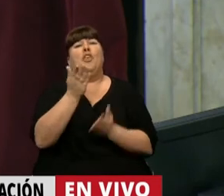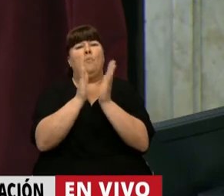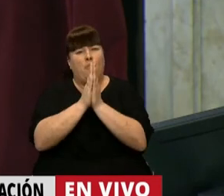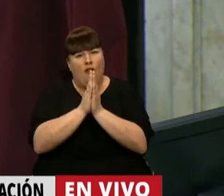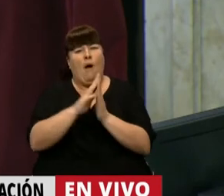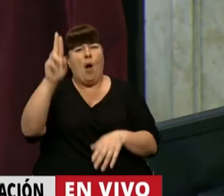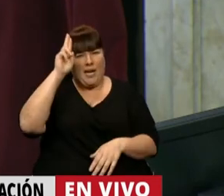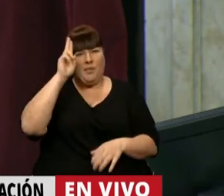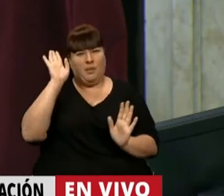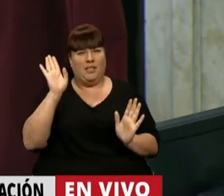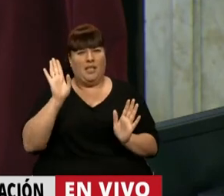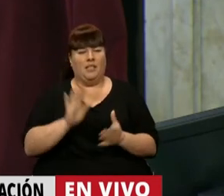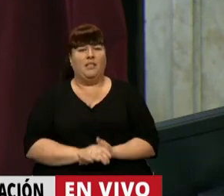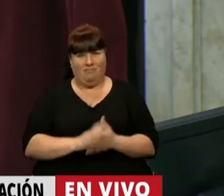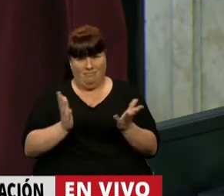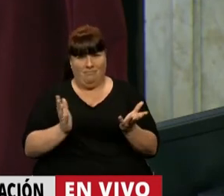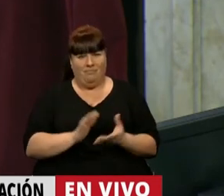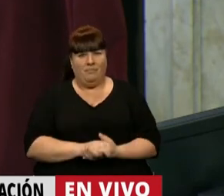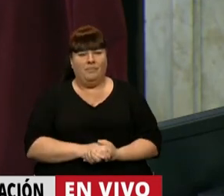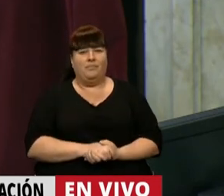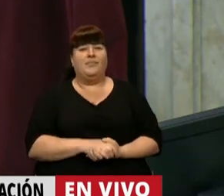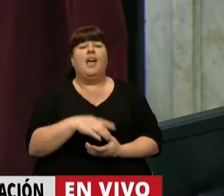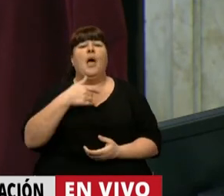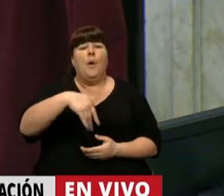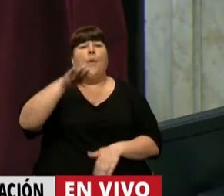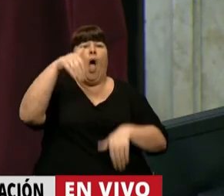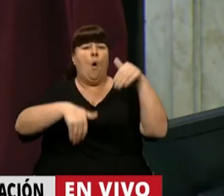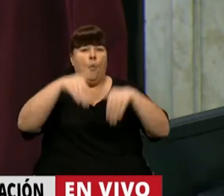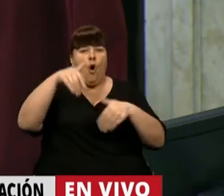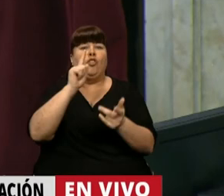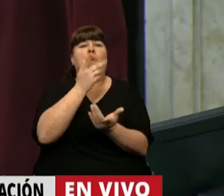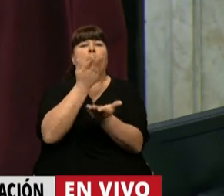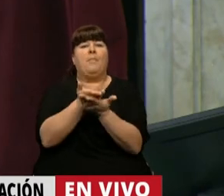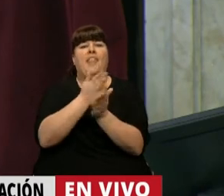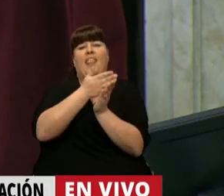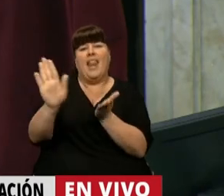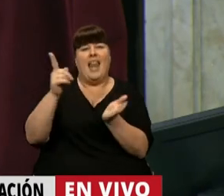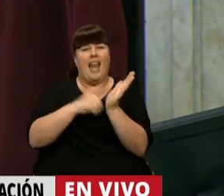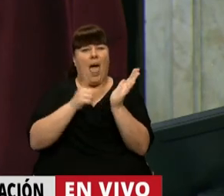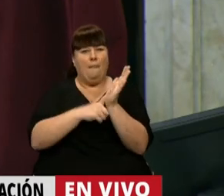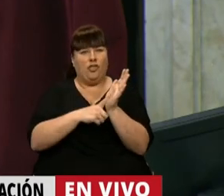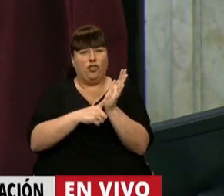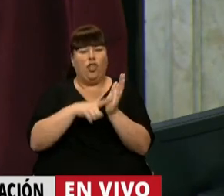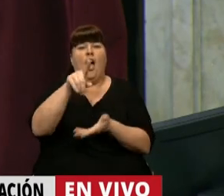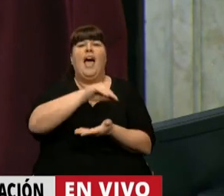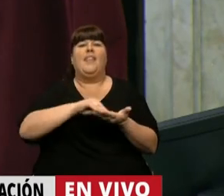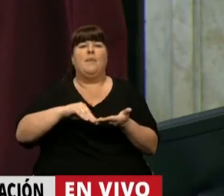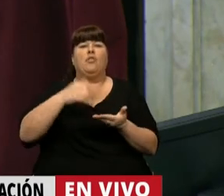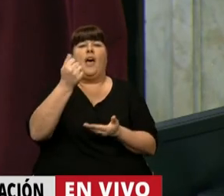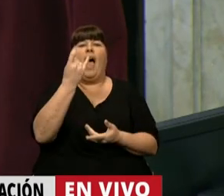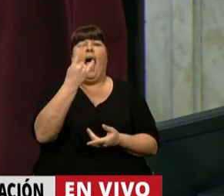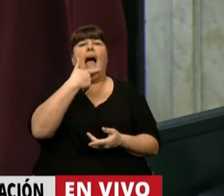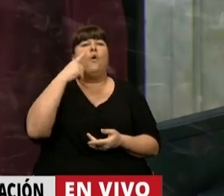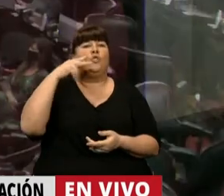por favor que seamos respetuosos. Se va a poner en votación la solicitud de apartamiento del reglamento de la diputada